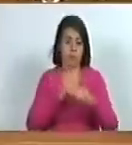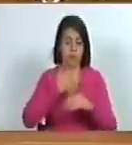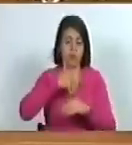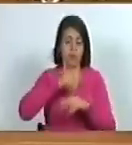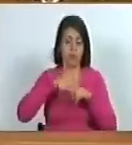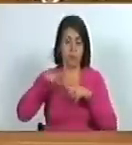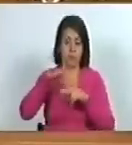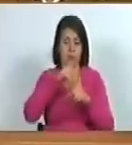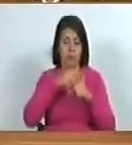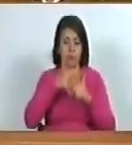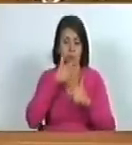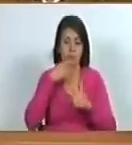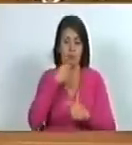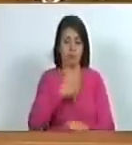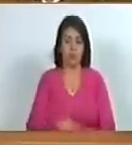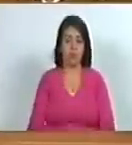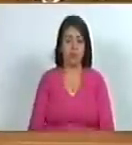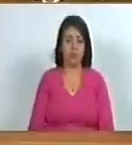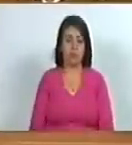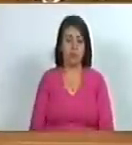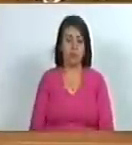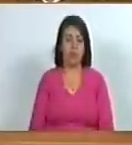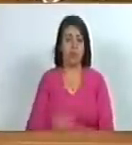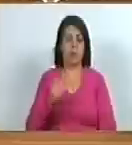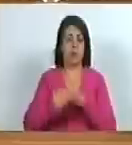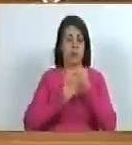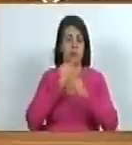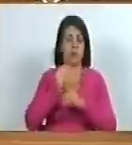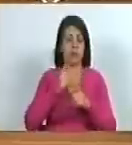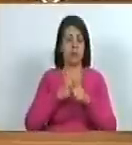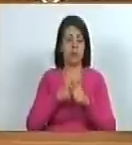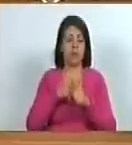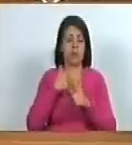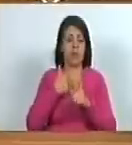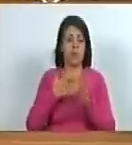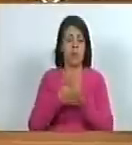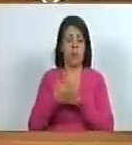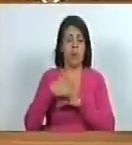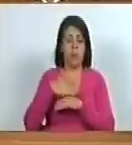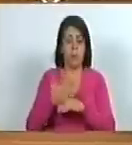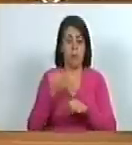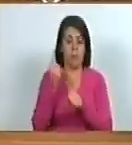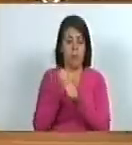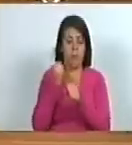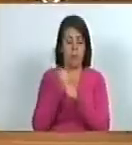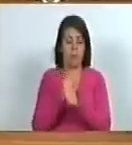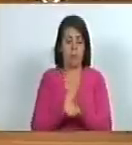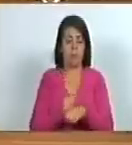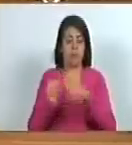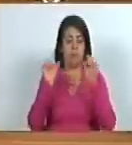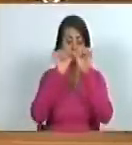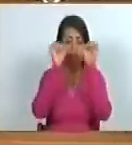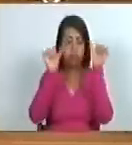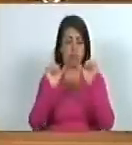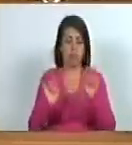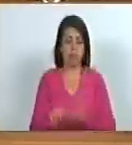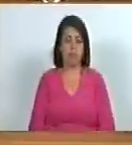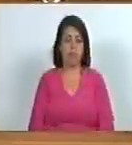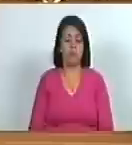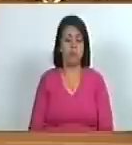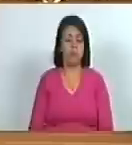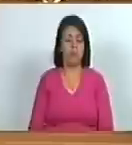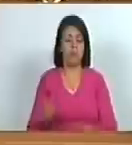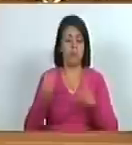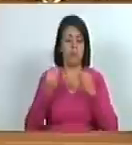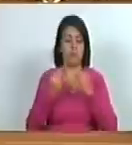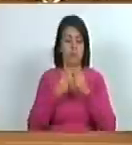nuestros niños niñas y adolescentes para el hecho para la esencia del trabajo teatral somos